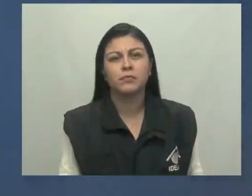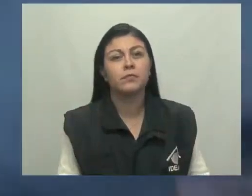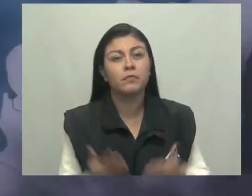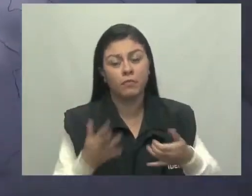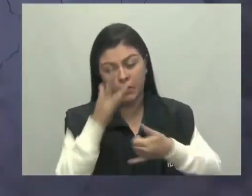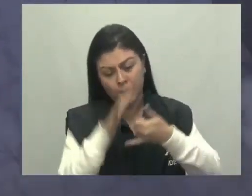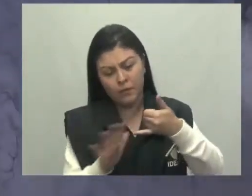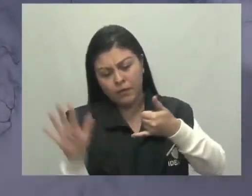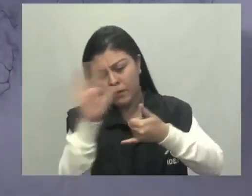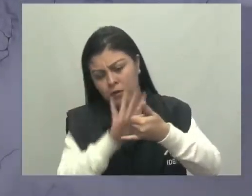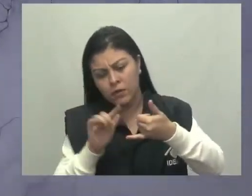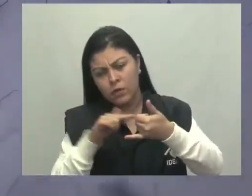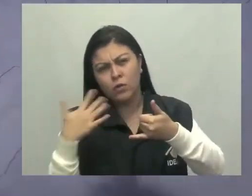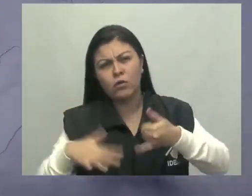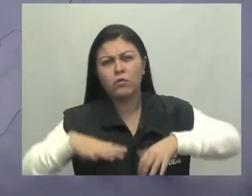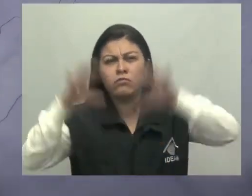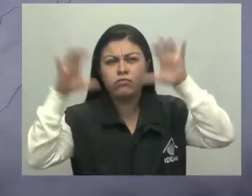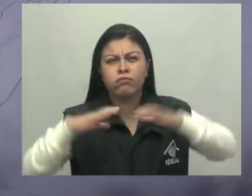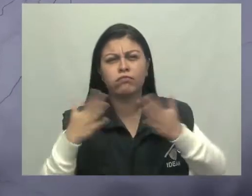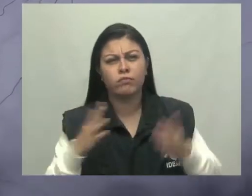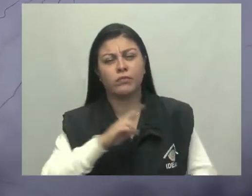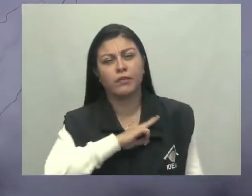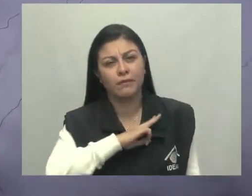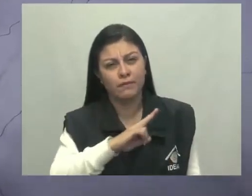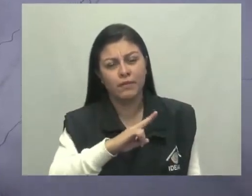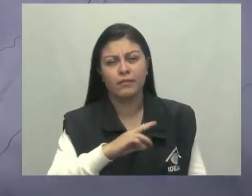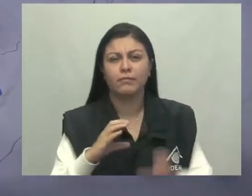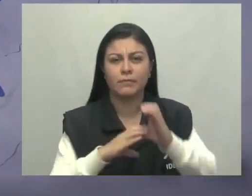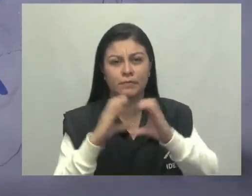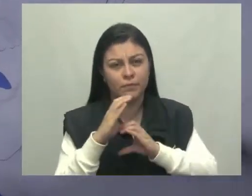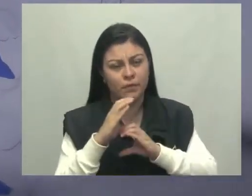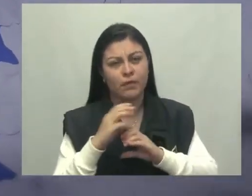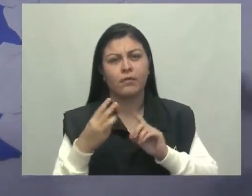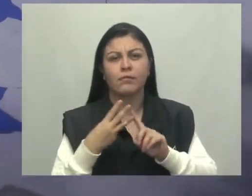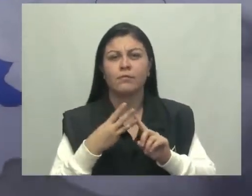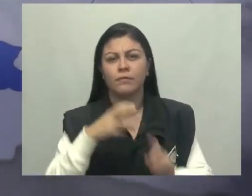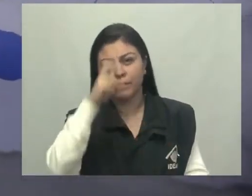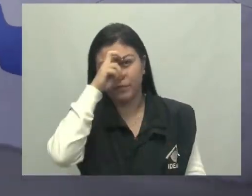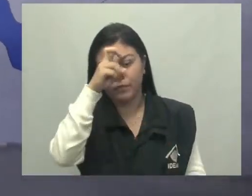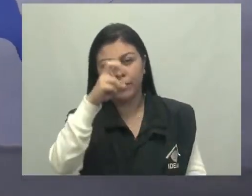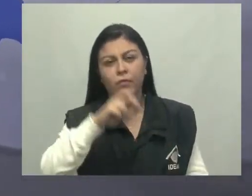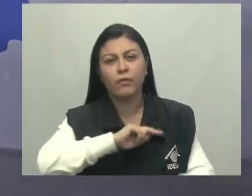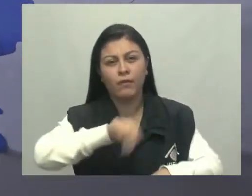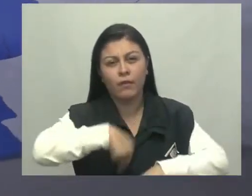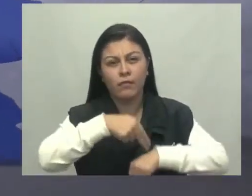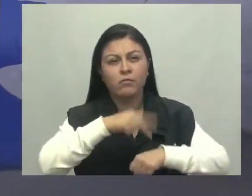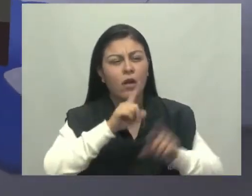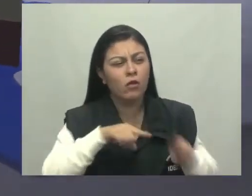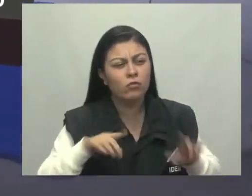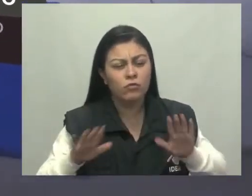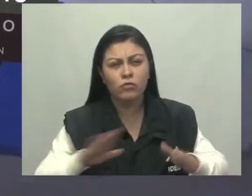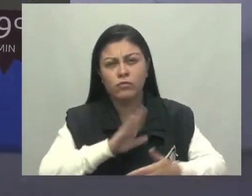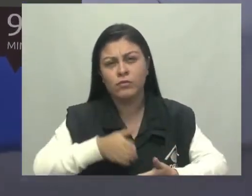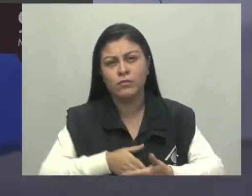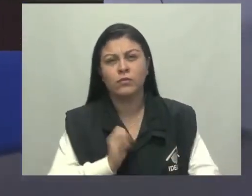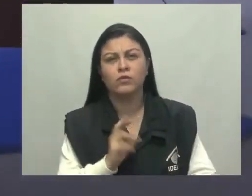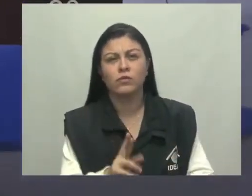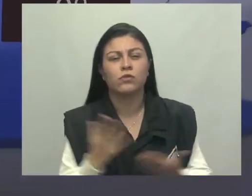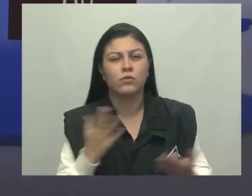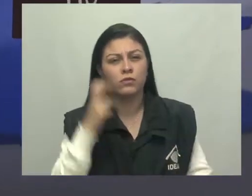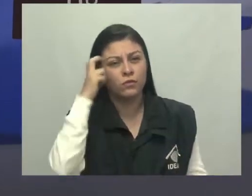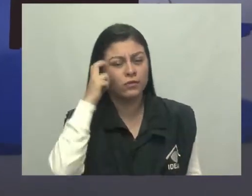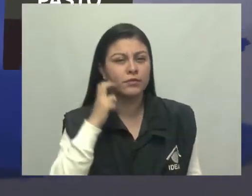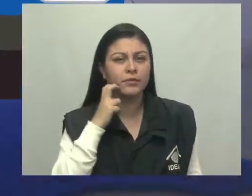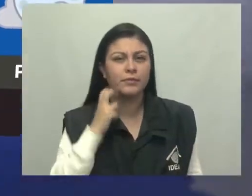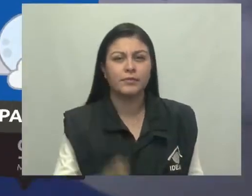El litoral del Pacífico espera lluvias en zonas del Valle del Cauca, Norte del Nariño y en algunas zonas hacia el centro y el sur del